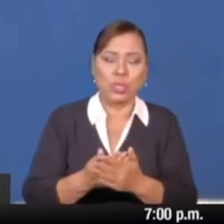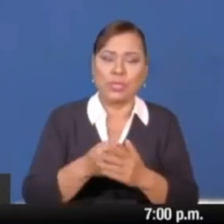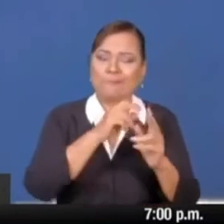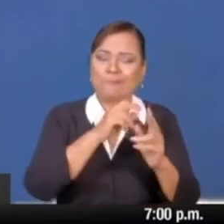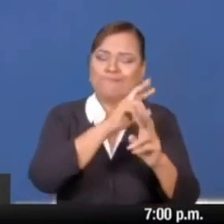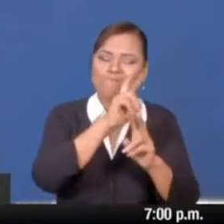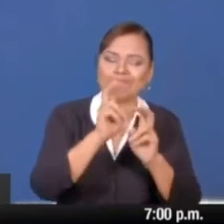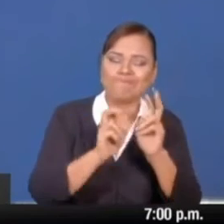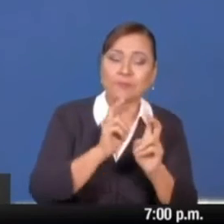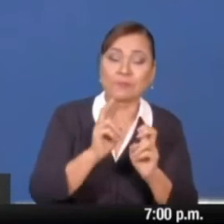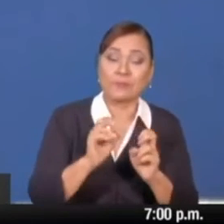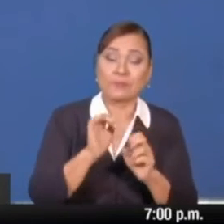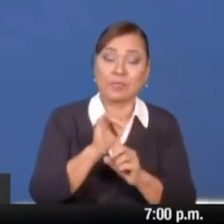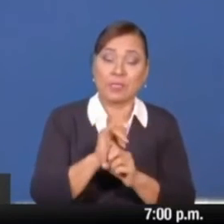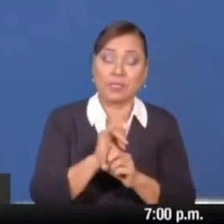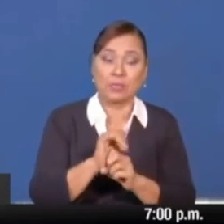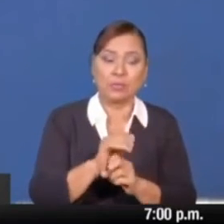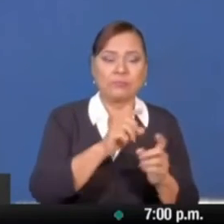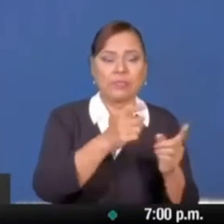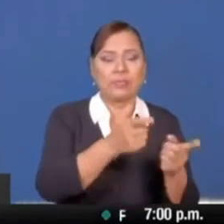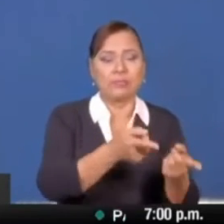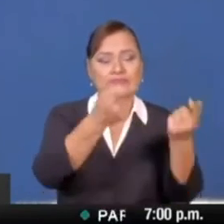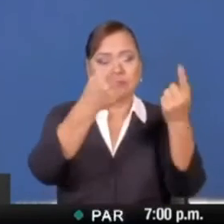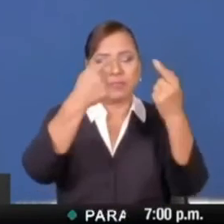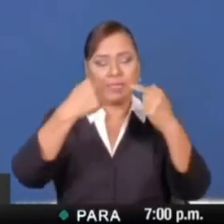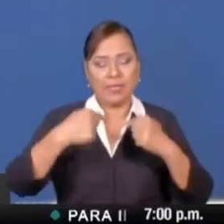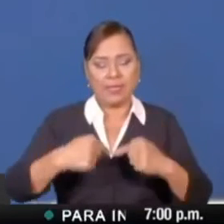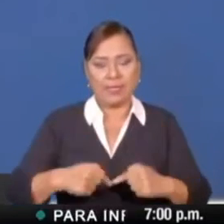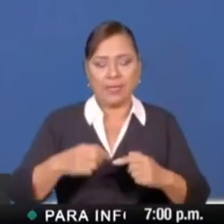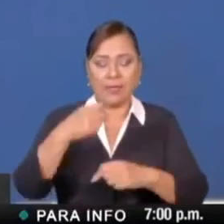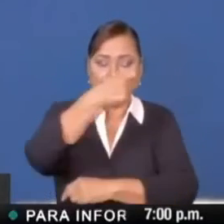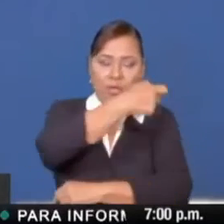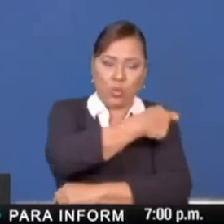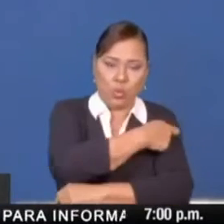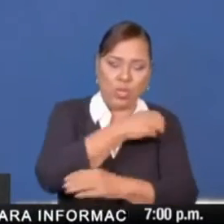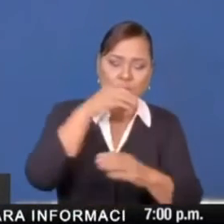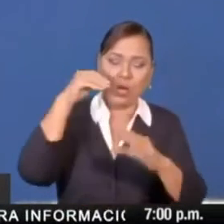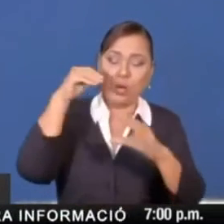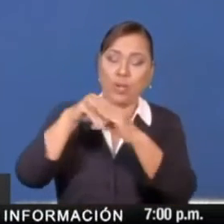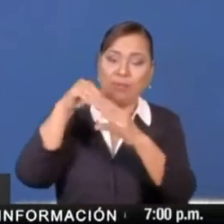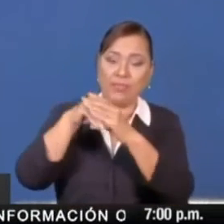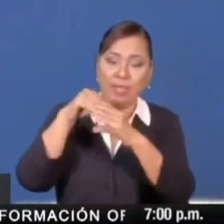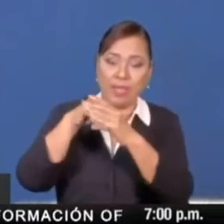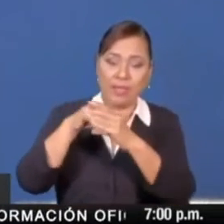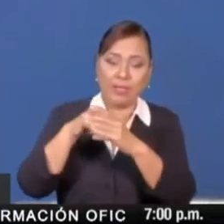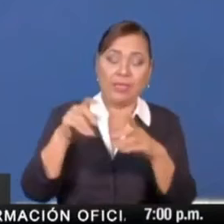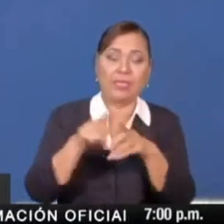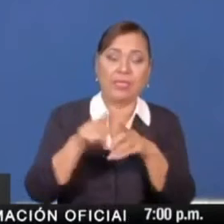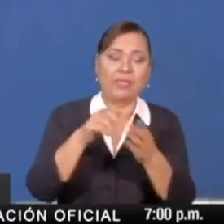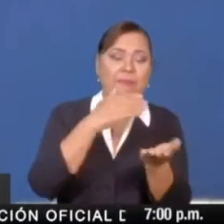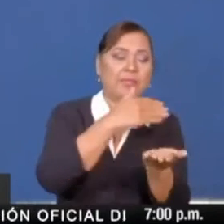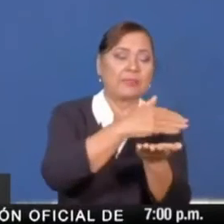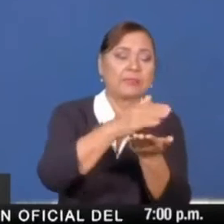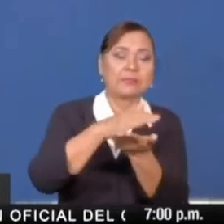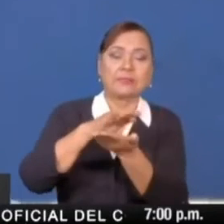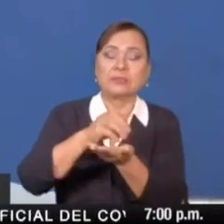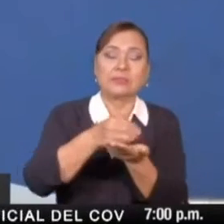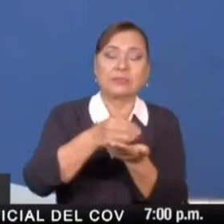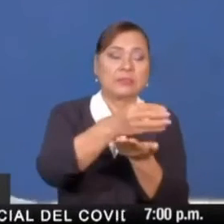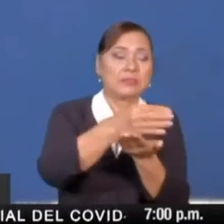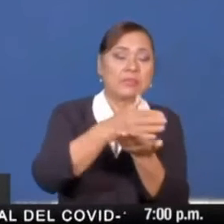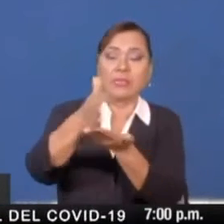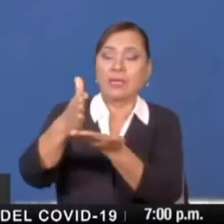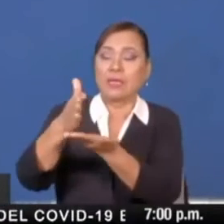que incluye traslado, almacenamiento, cadena de frío y distribución. La tercera